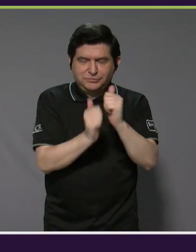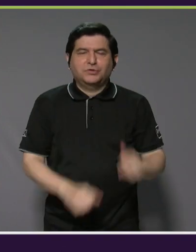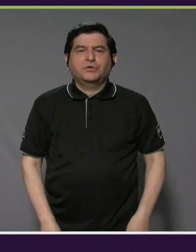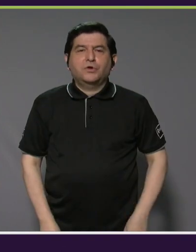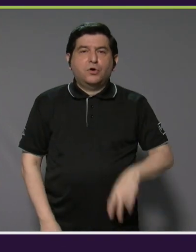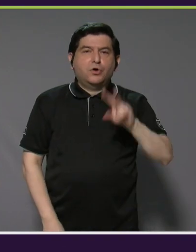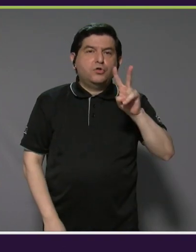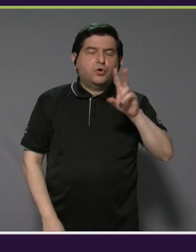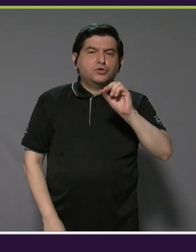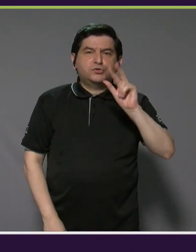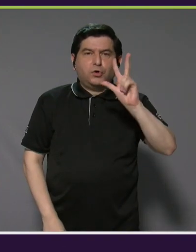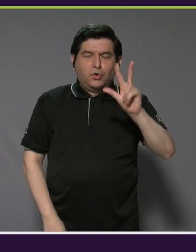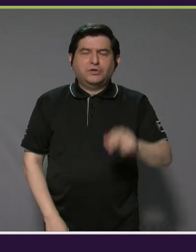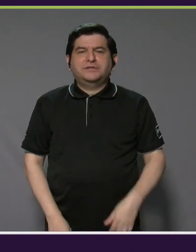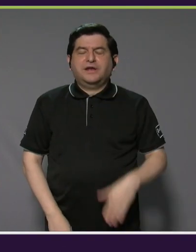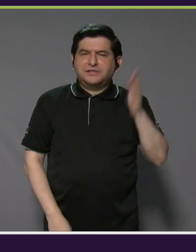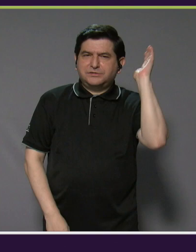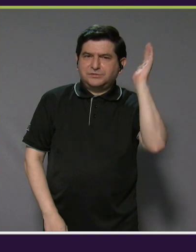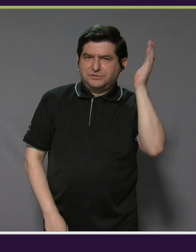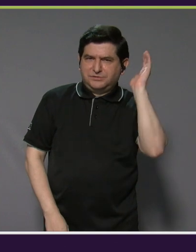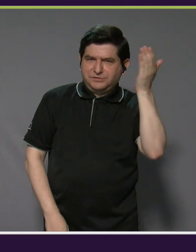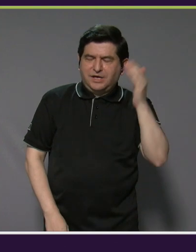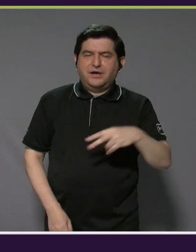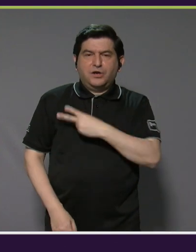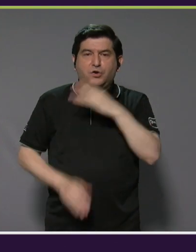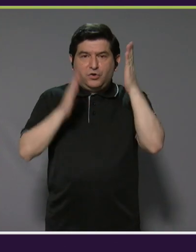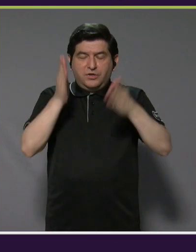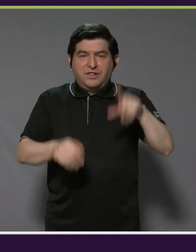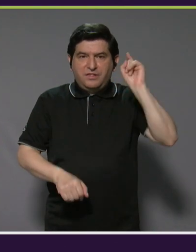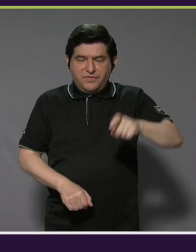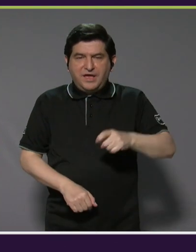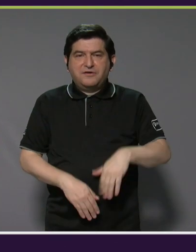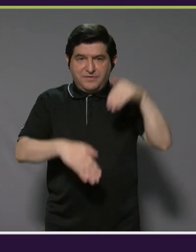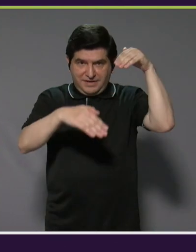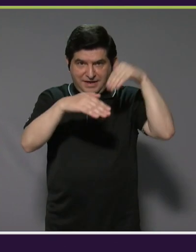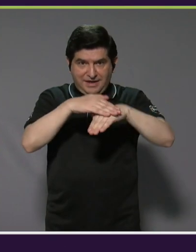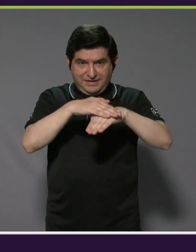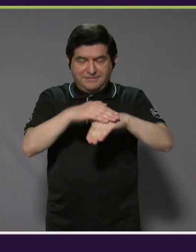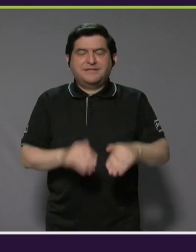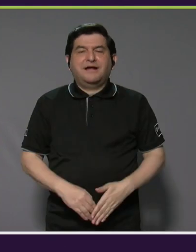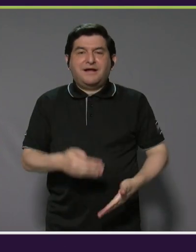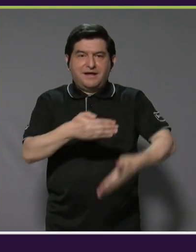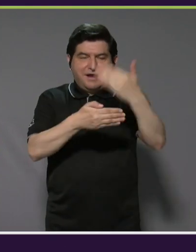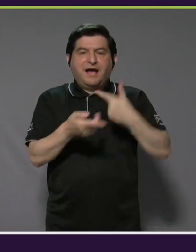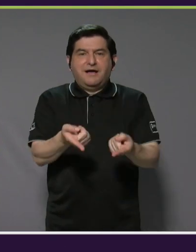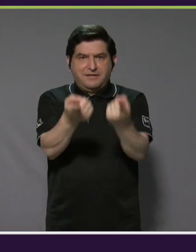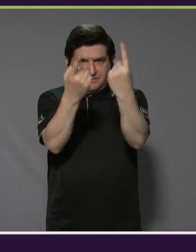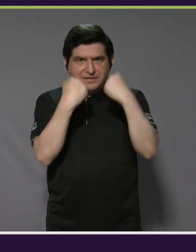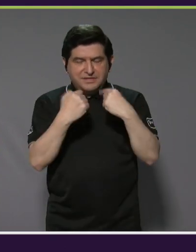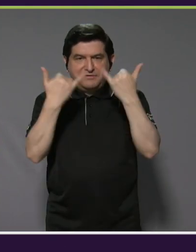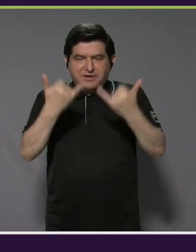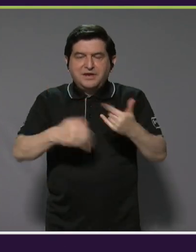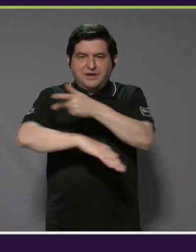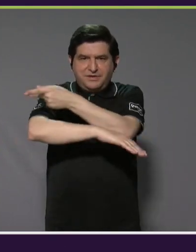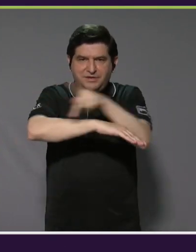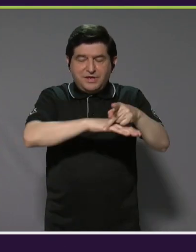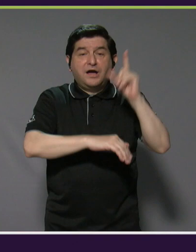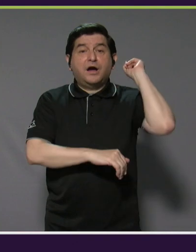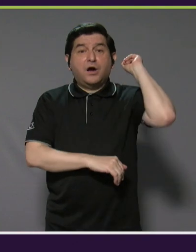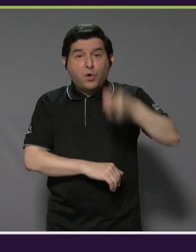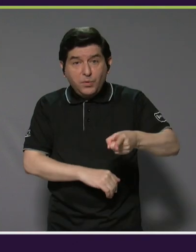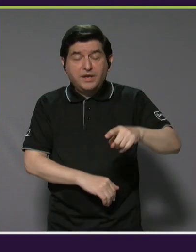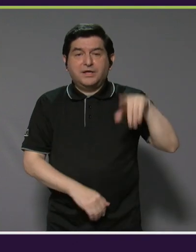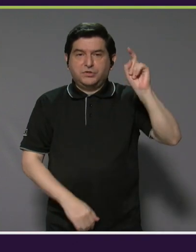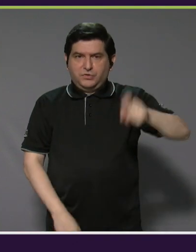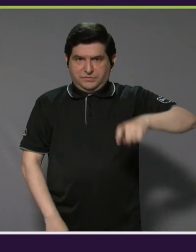hay dos o tres, hay tres charlas que los voluntarios tienen que meterse antes de venir a la playa y obligatoriamente